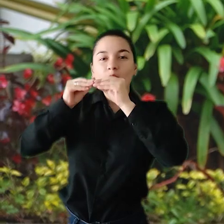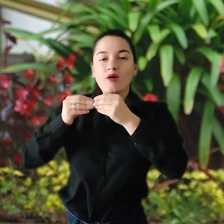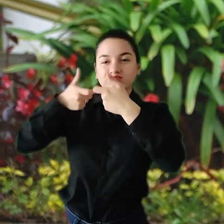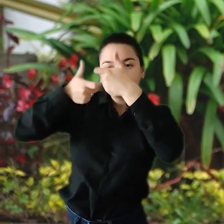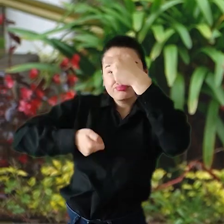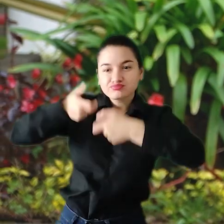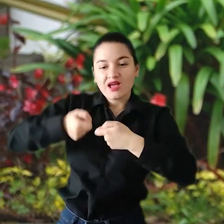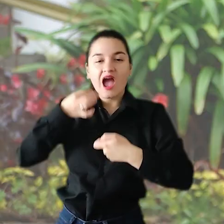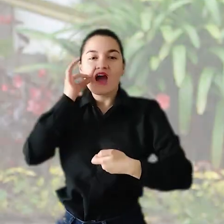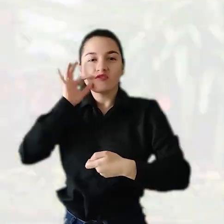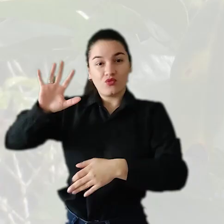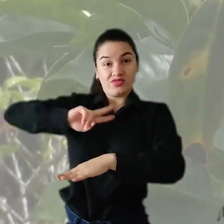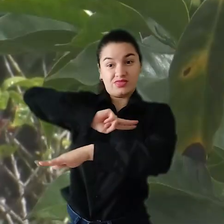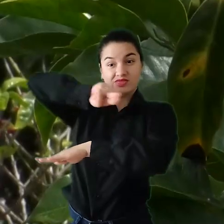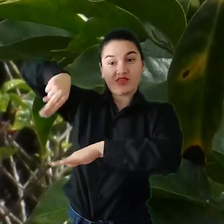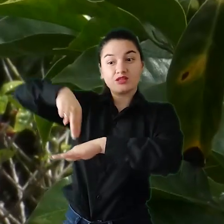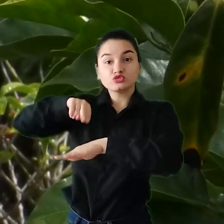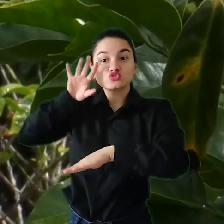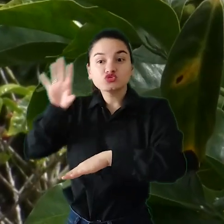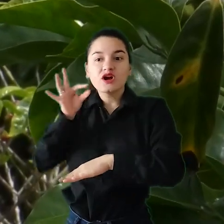hogares de la capital nariñense.